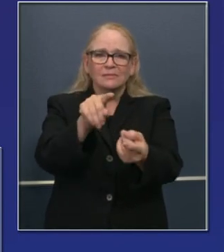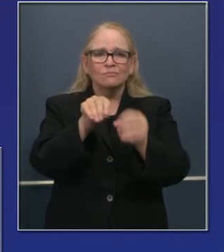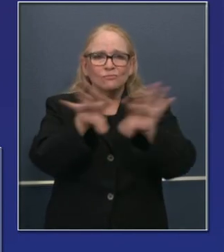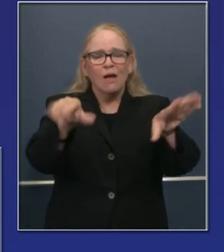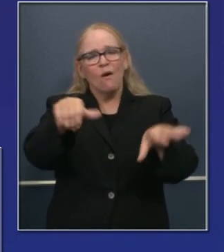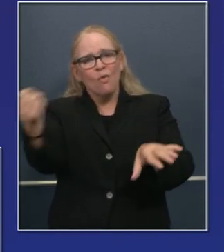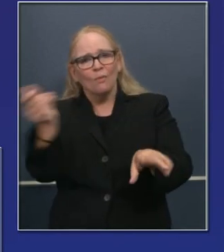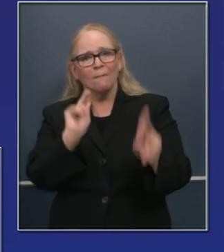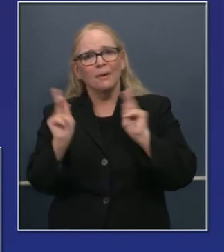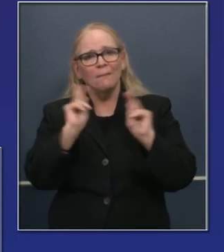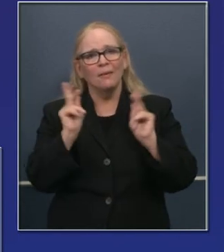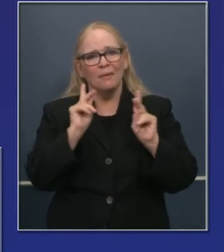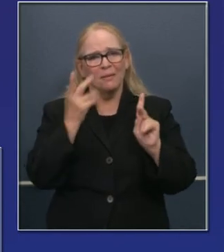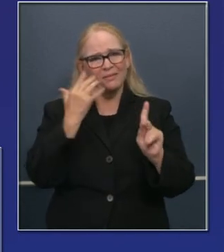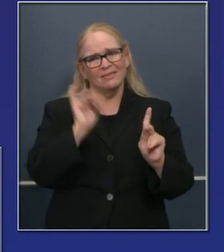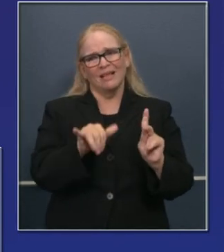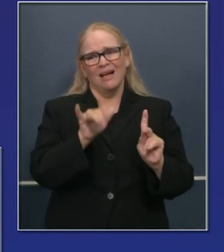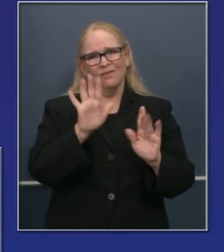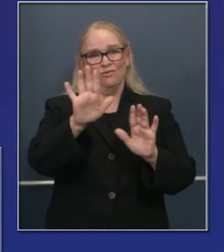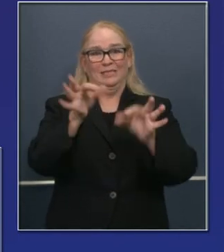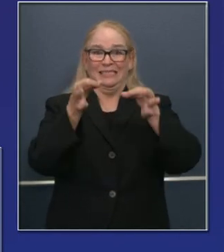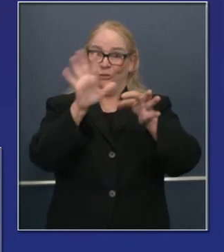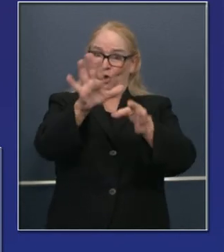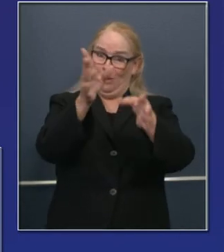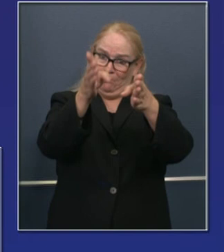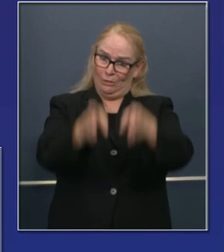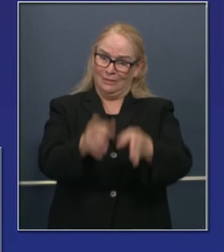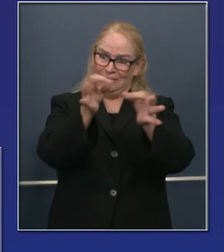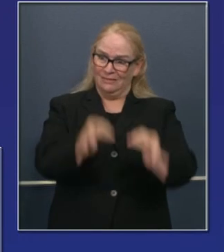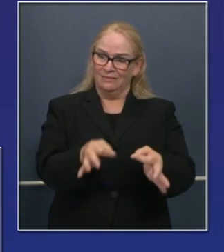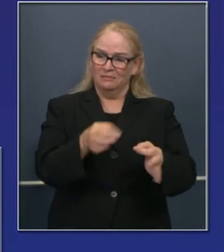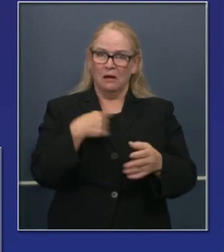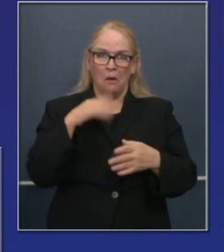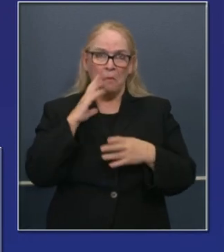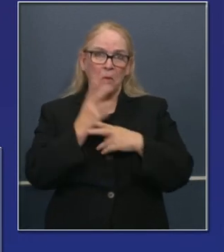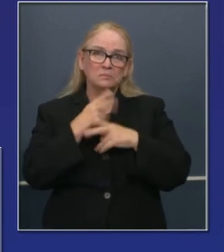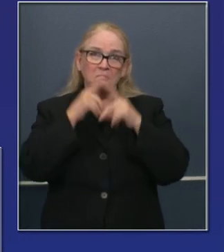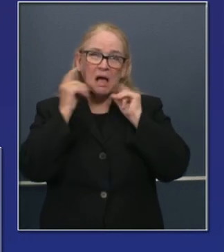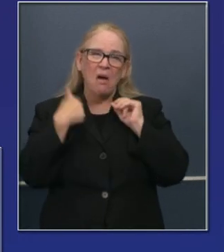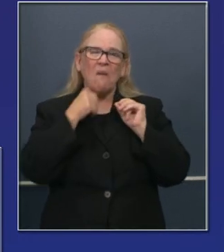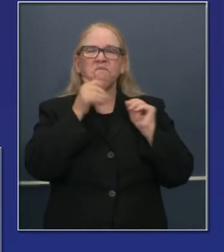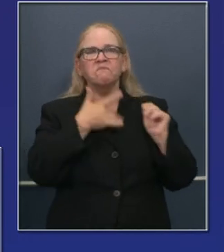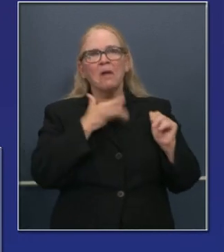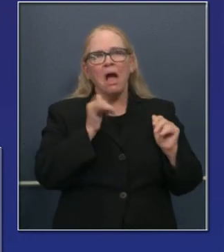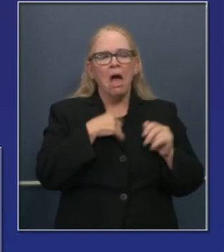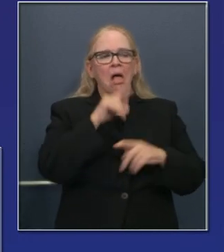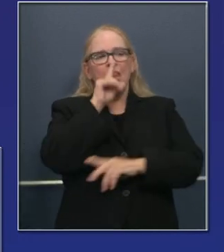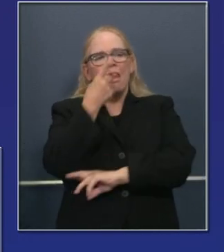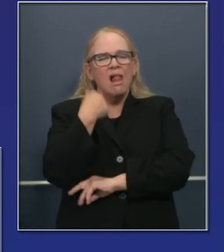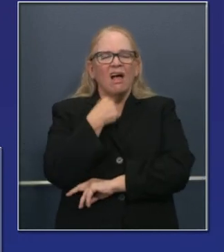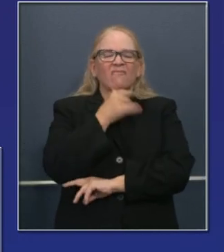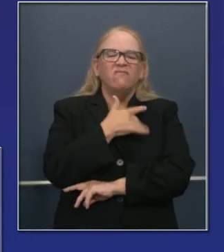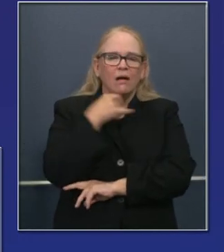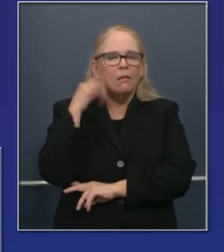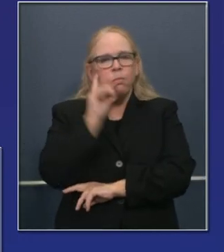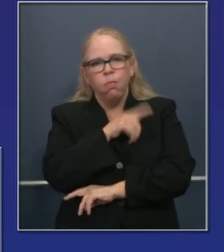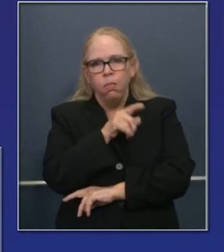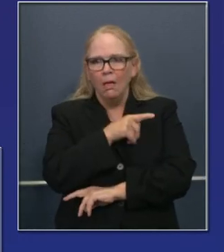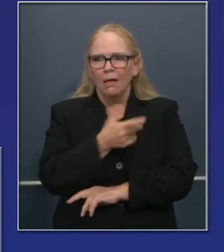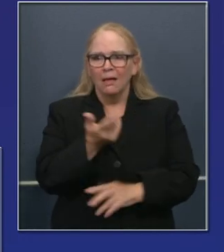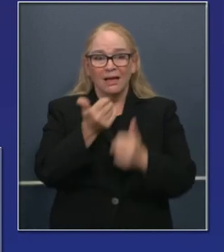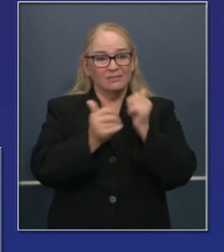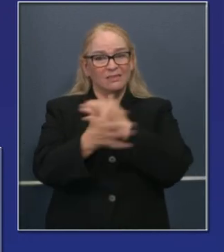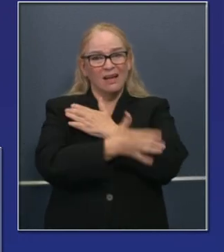cubrecaras, porque es una decisión que es muy potente y puede afectar a muchos. Y quiero reconocer el poder de la potencia de aplicar esto